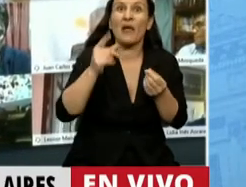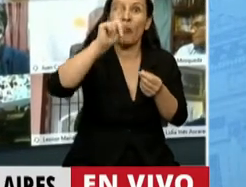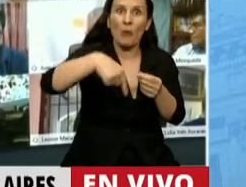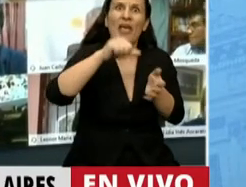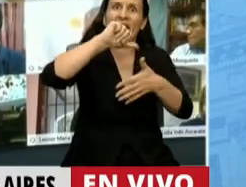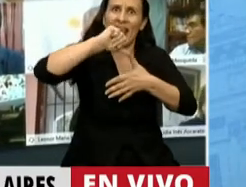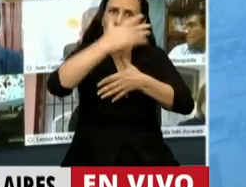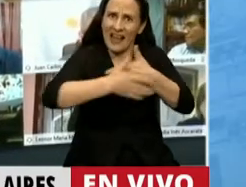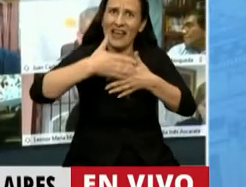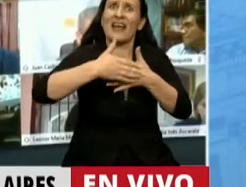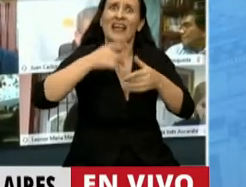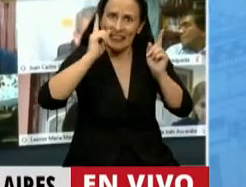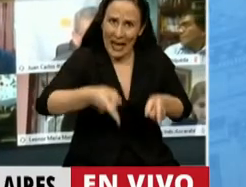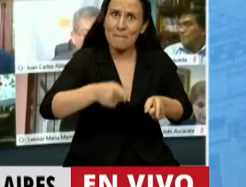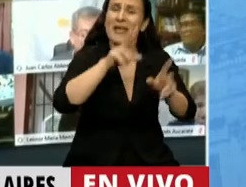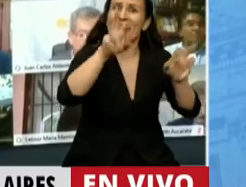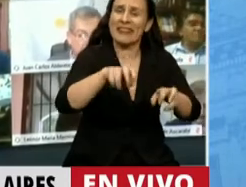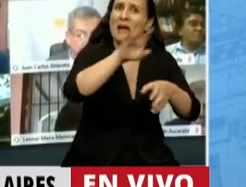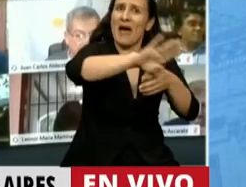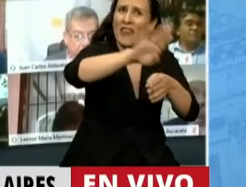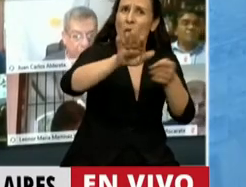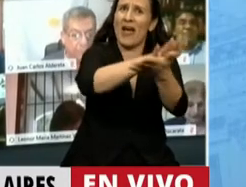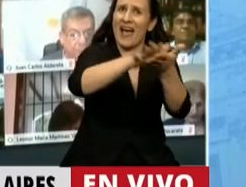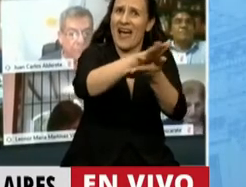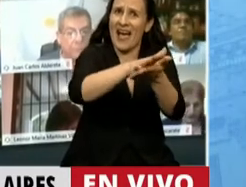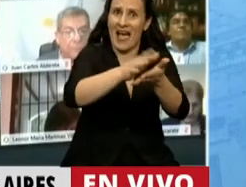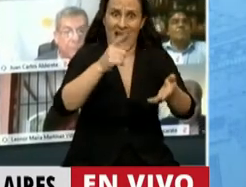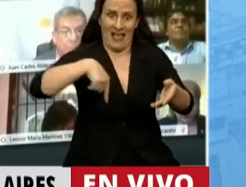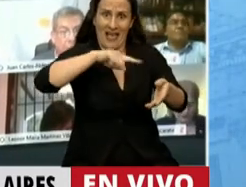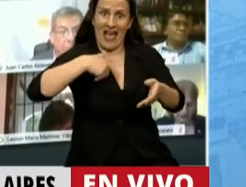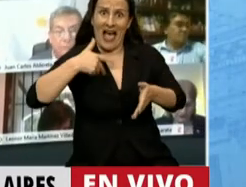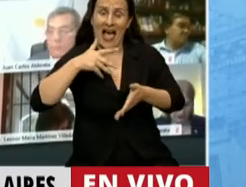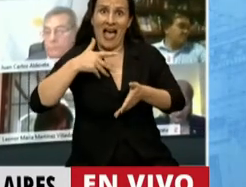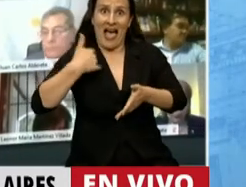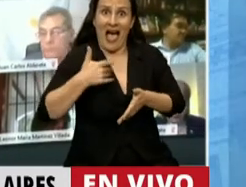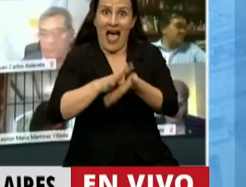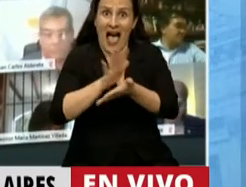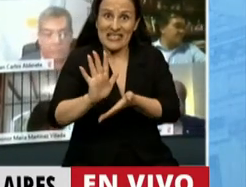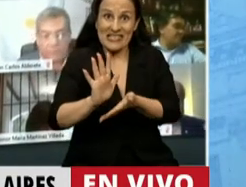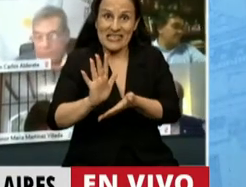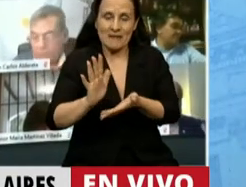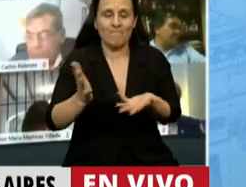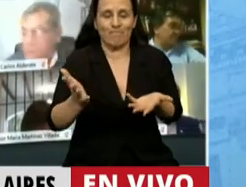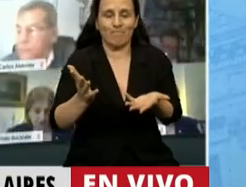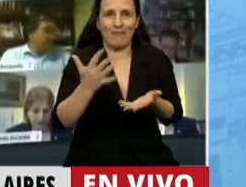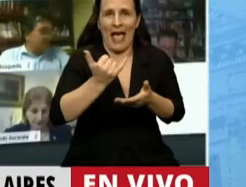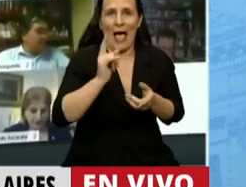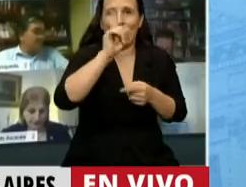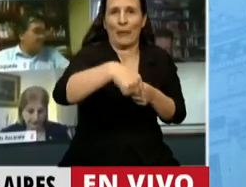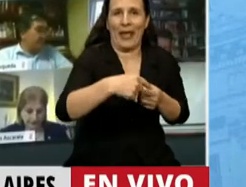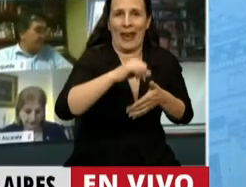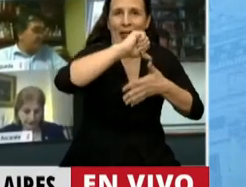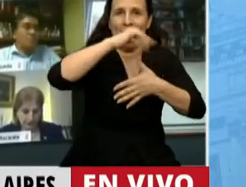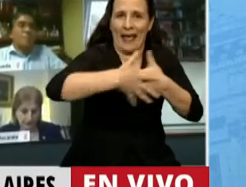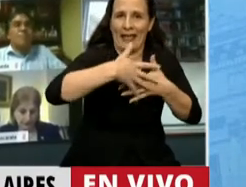latinoamericanos que están en renegociación de sus deudas. Por eso el FMI saluda. Y quiero decir que